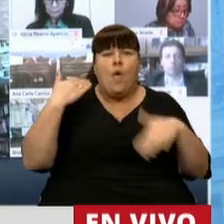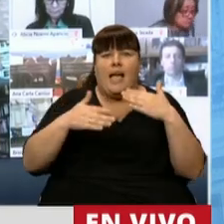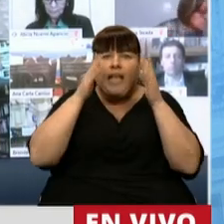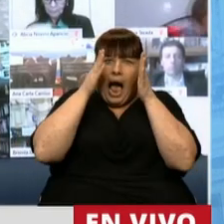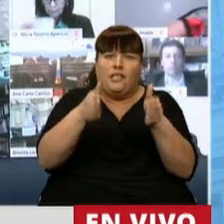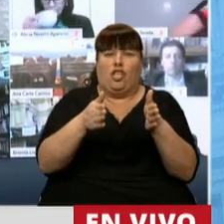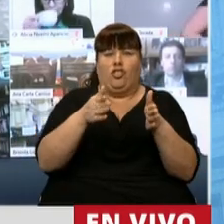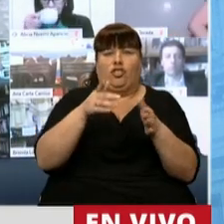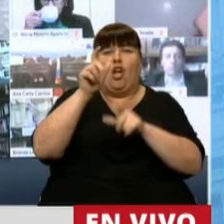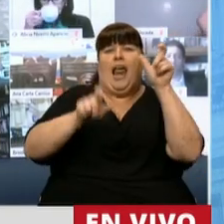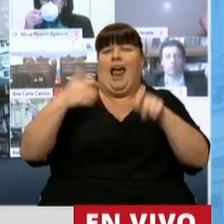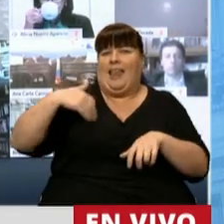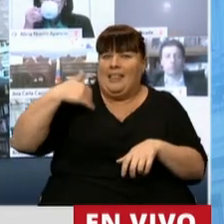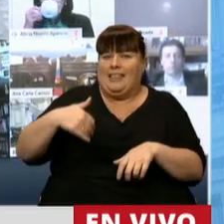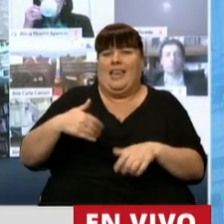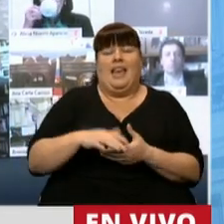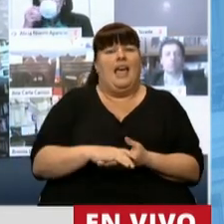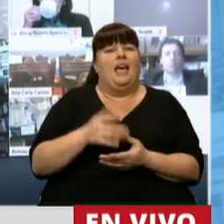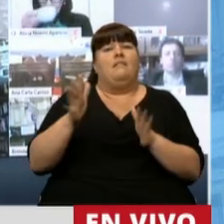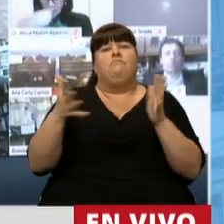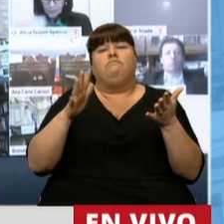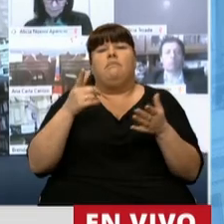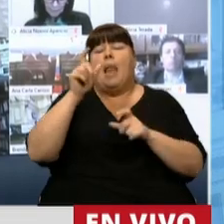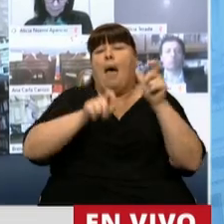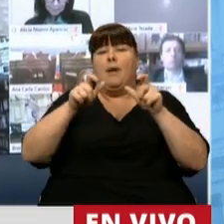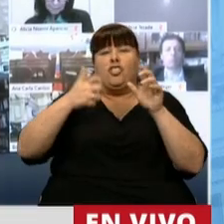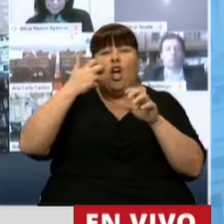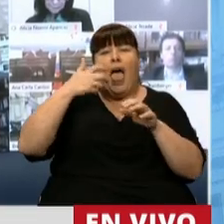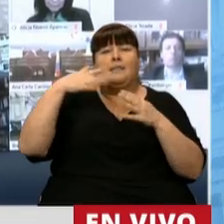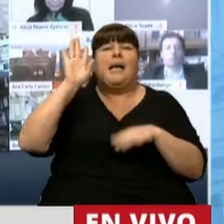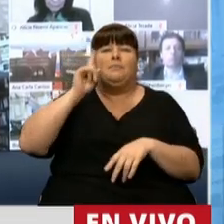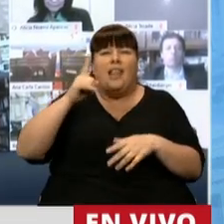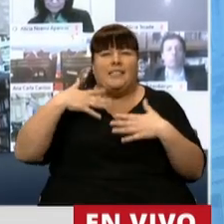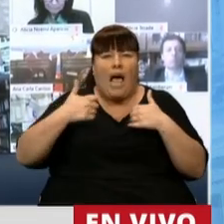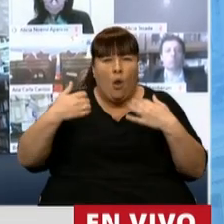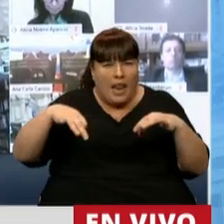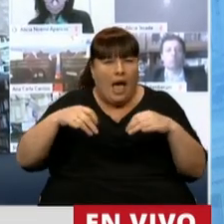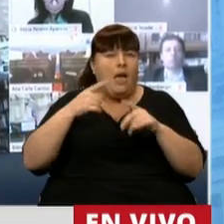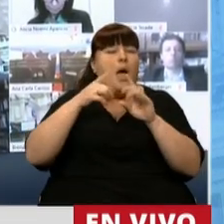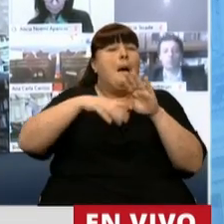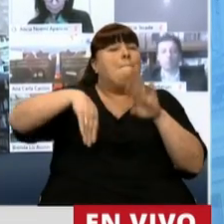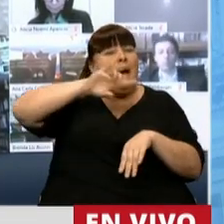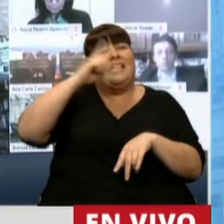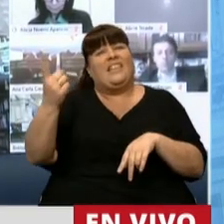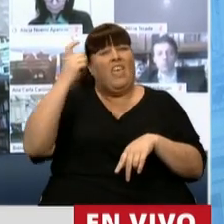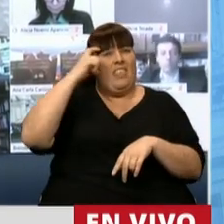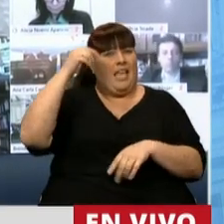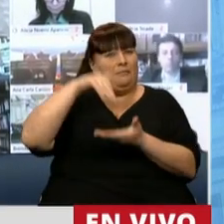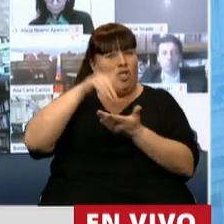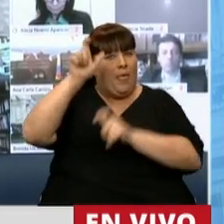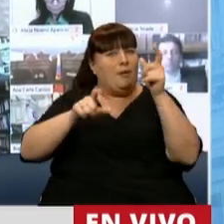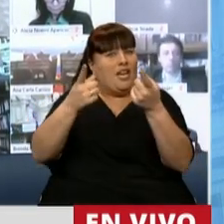atender a nuestros compatriotas que revisten entre las personas de mayor riesgo y que ese número está por encima de los 10 millones.